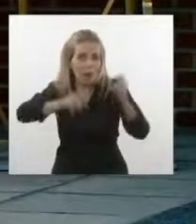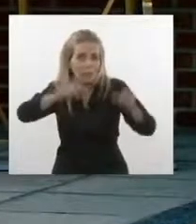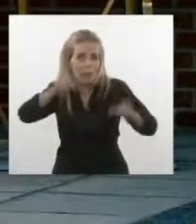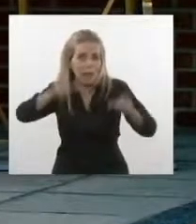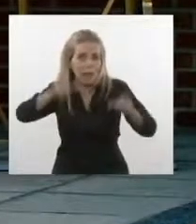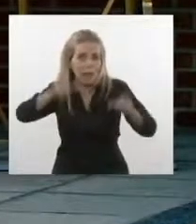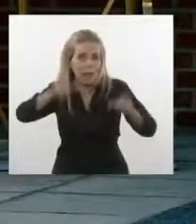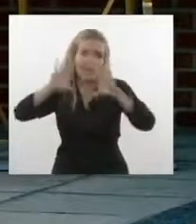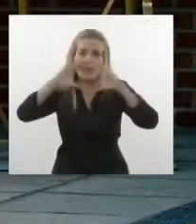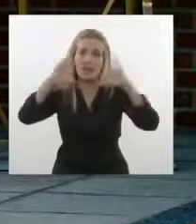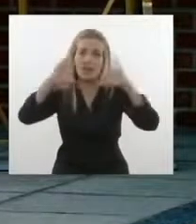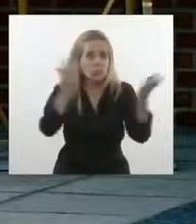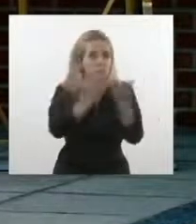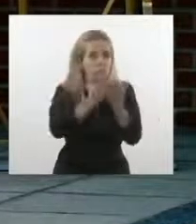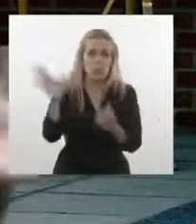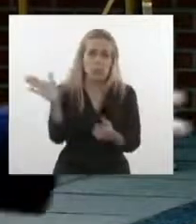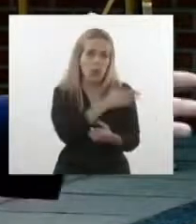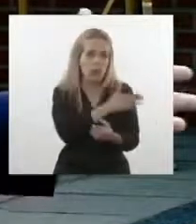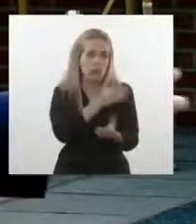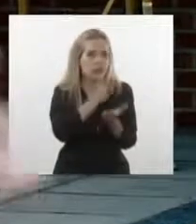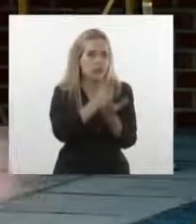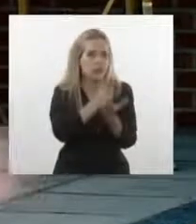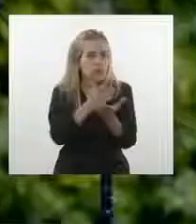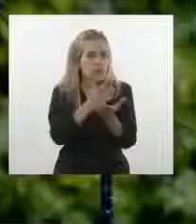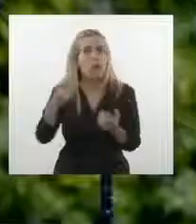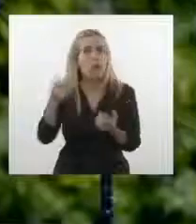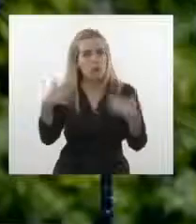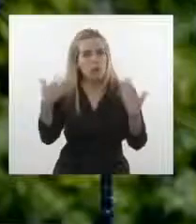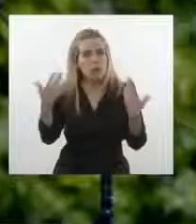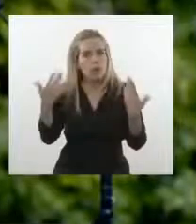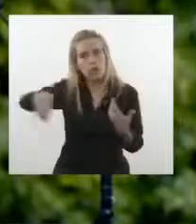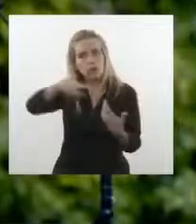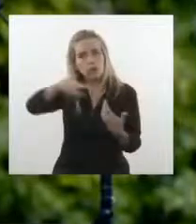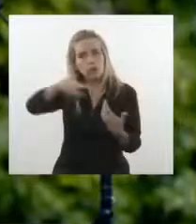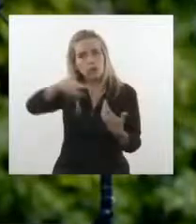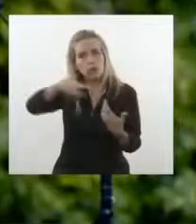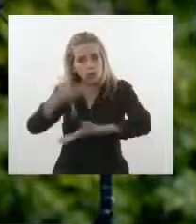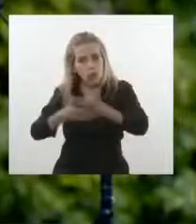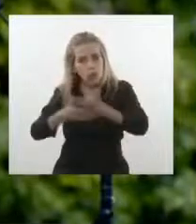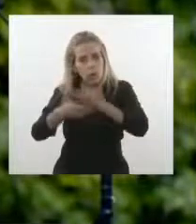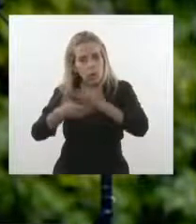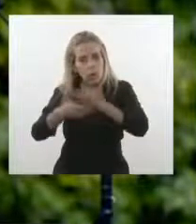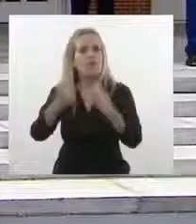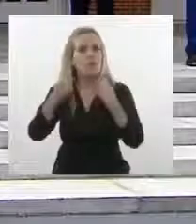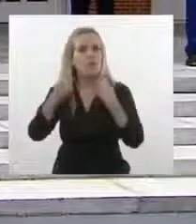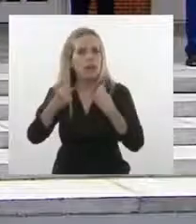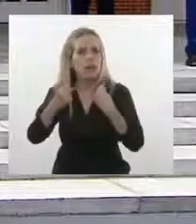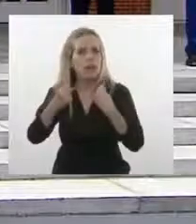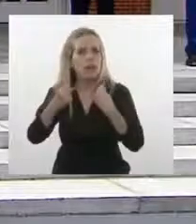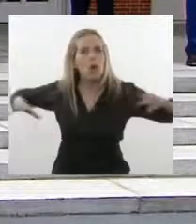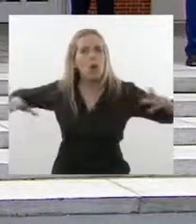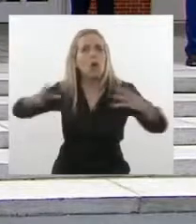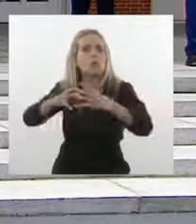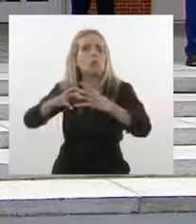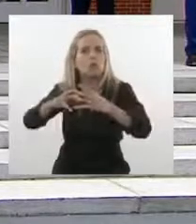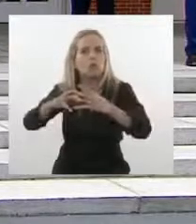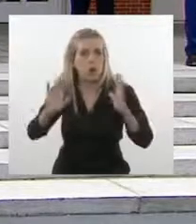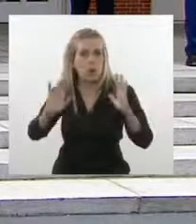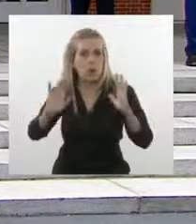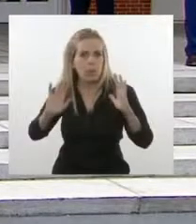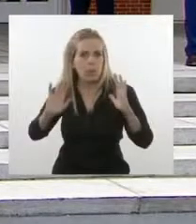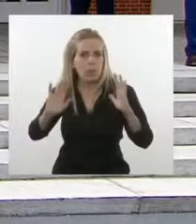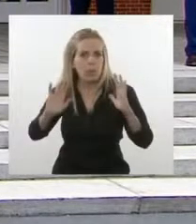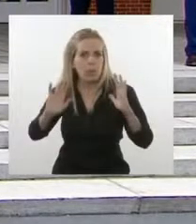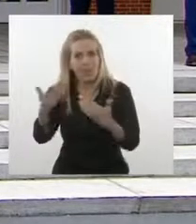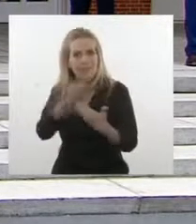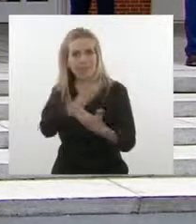mundo y ese es el esfuerzo que tenemos que hacer como comunidad global que somos. Así que una vez más, gracias mi querido amigo